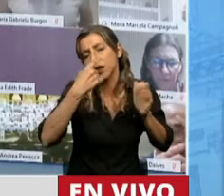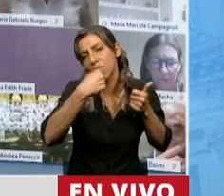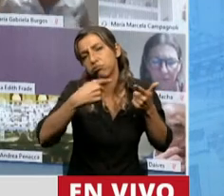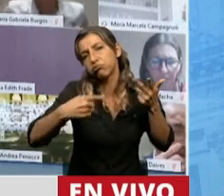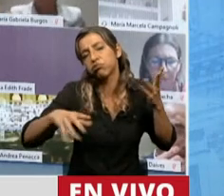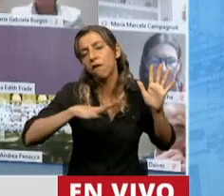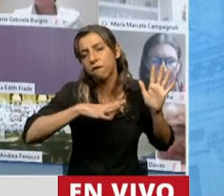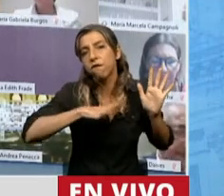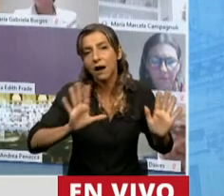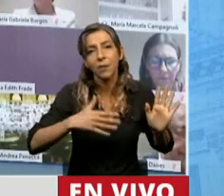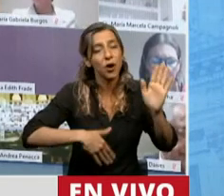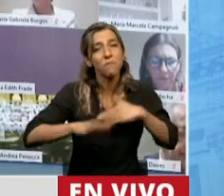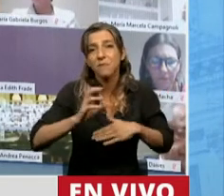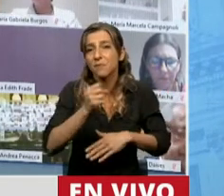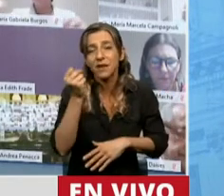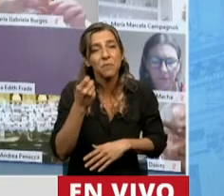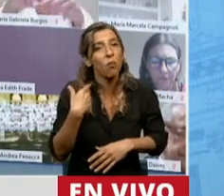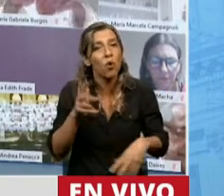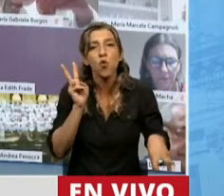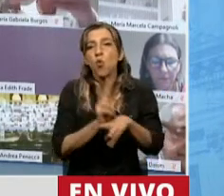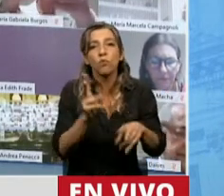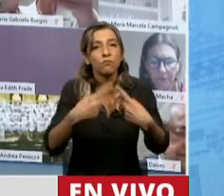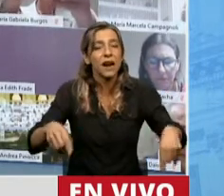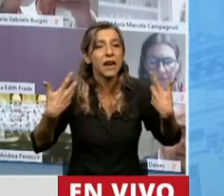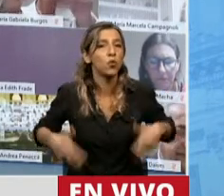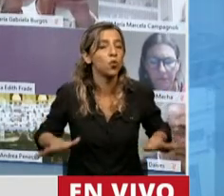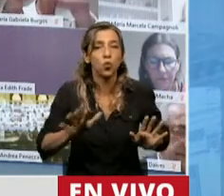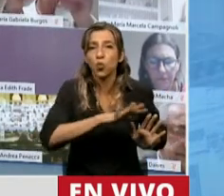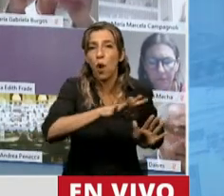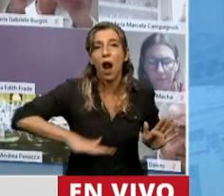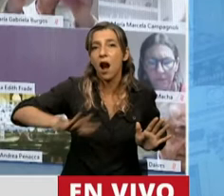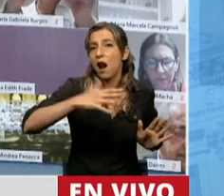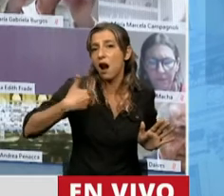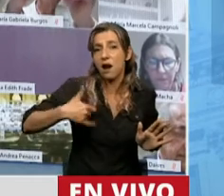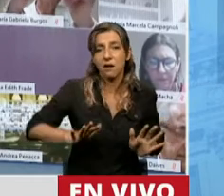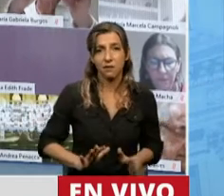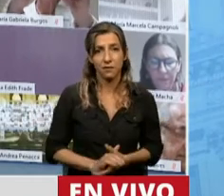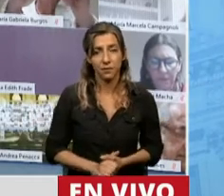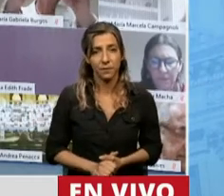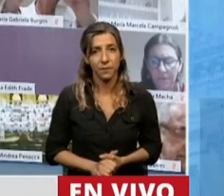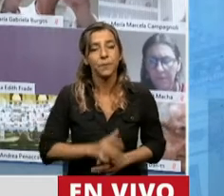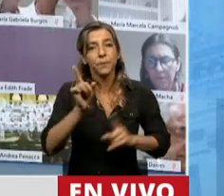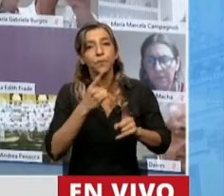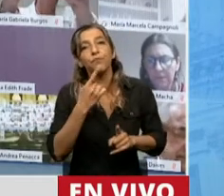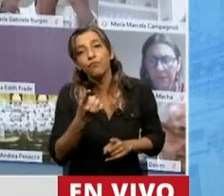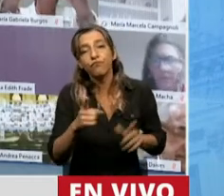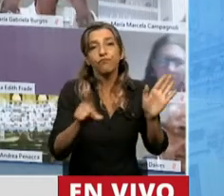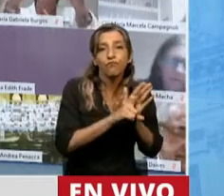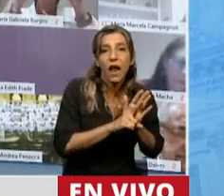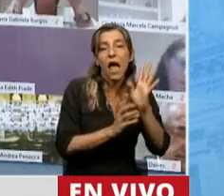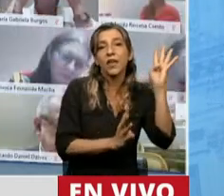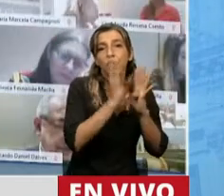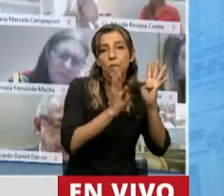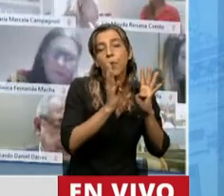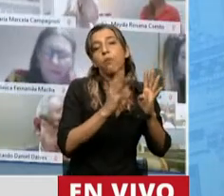problema de conservación de los recursos naturales en Argentina es la gestión. Ahora se está hablando de modificar la ley de bosques. En principio